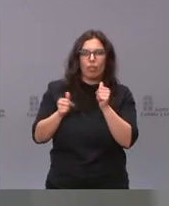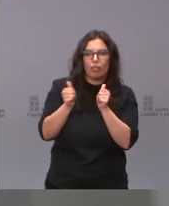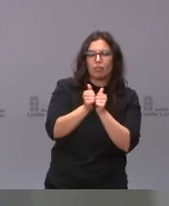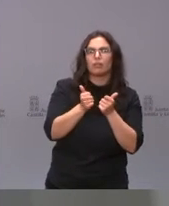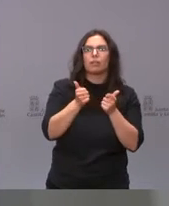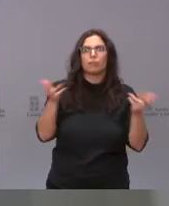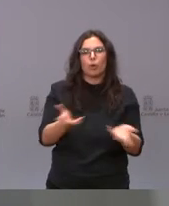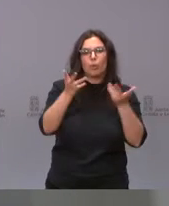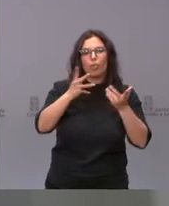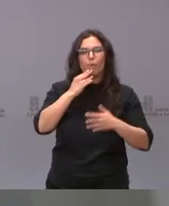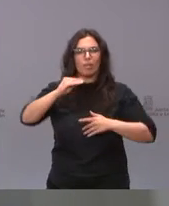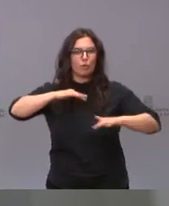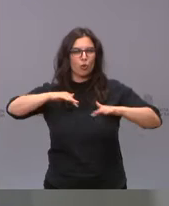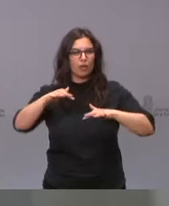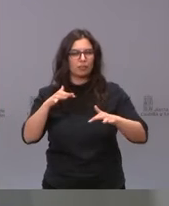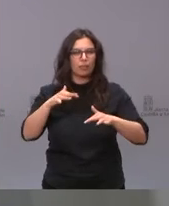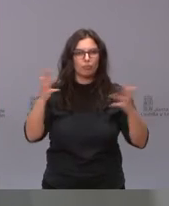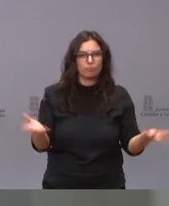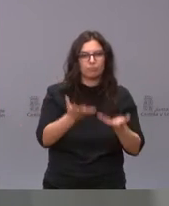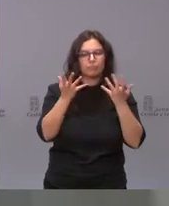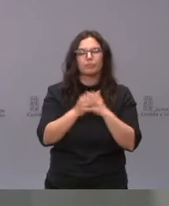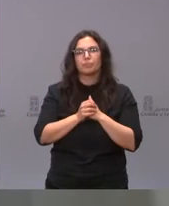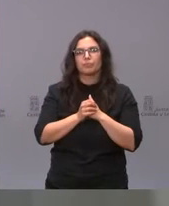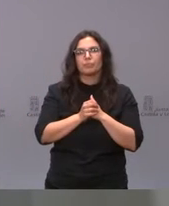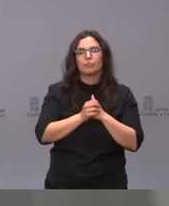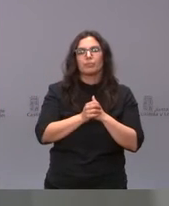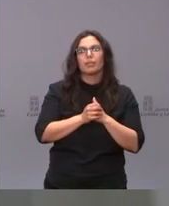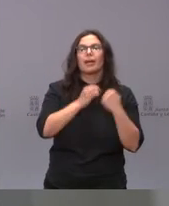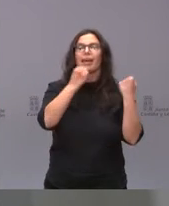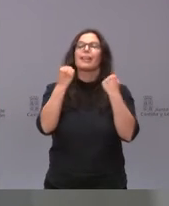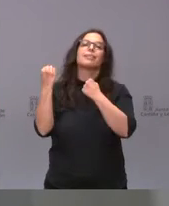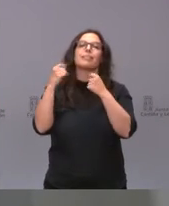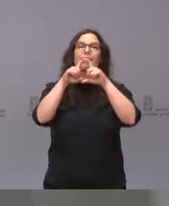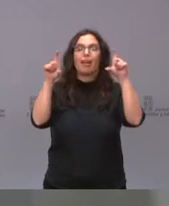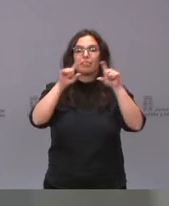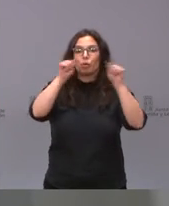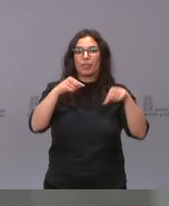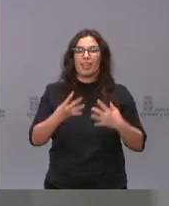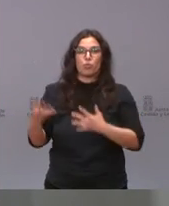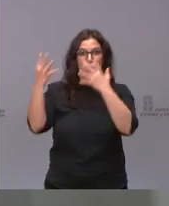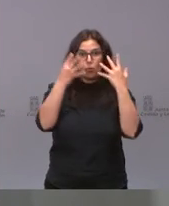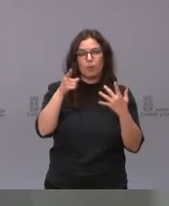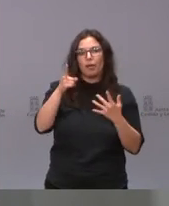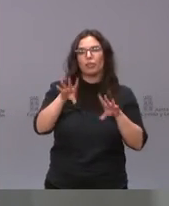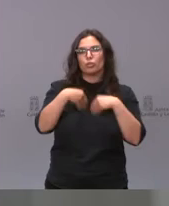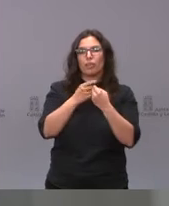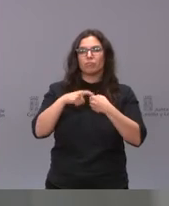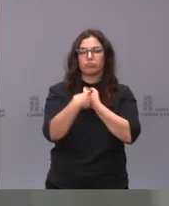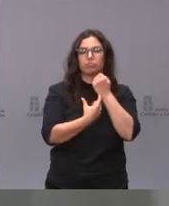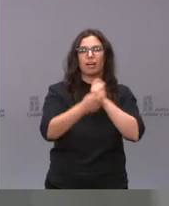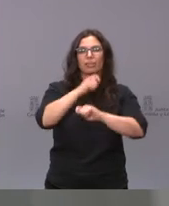promoción del envejecimiento activo en las nueve entidades provinciales que tienen federadas a 1.551